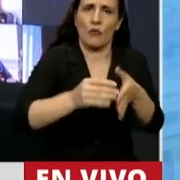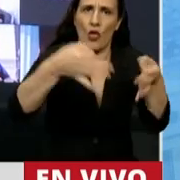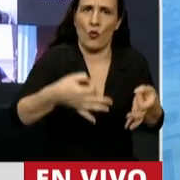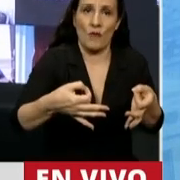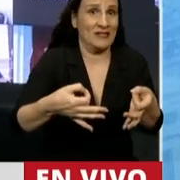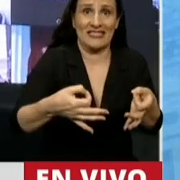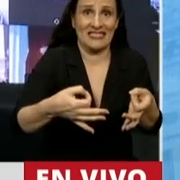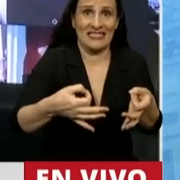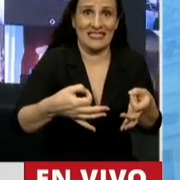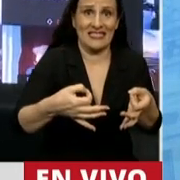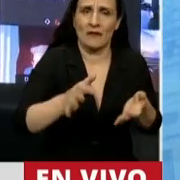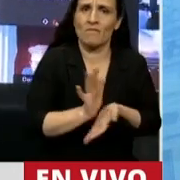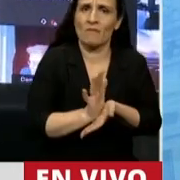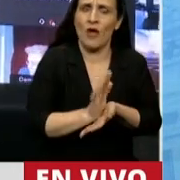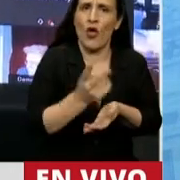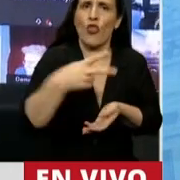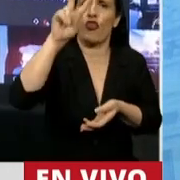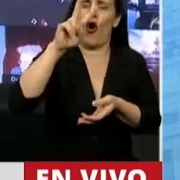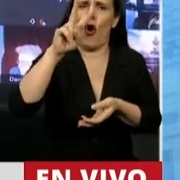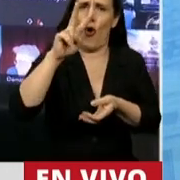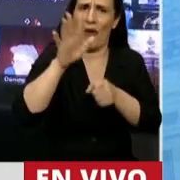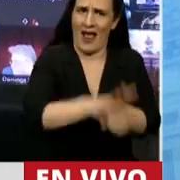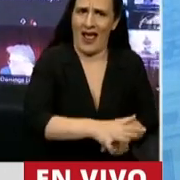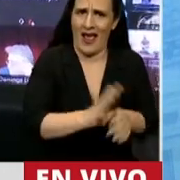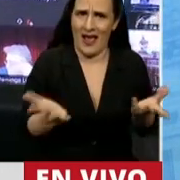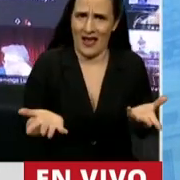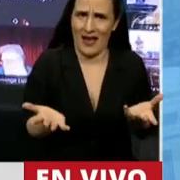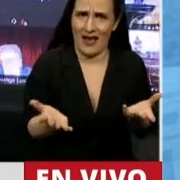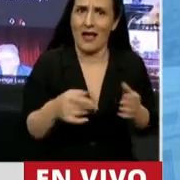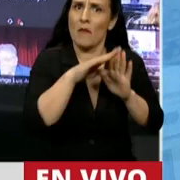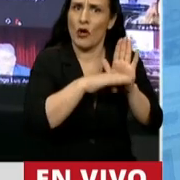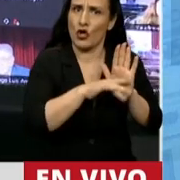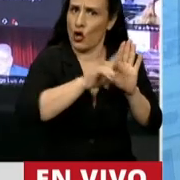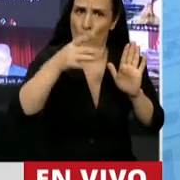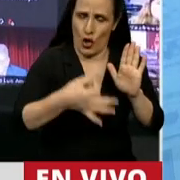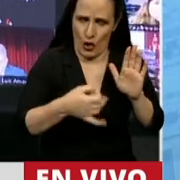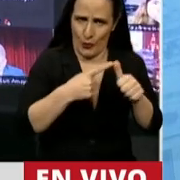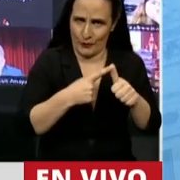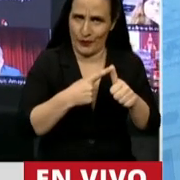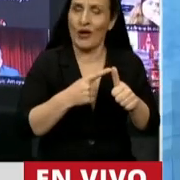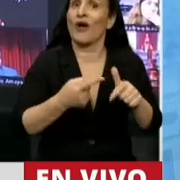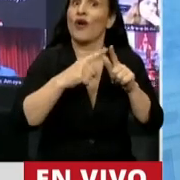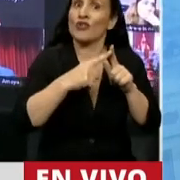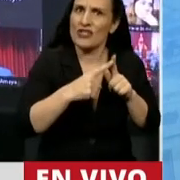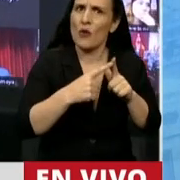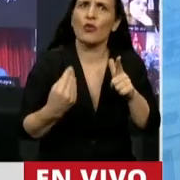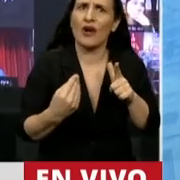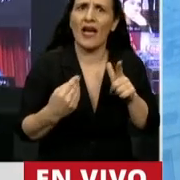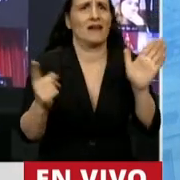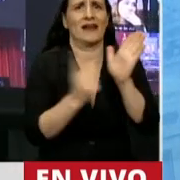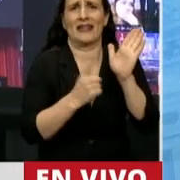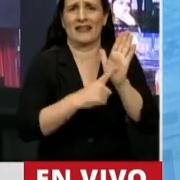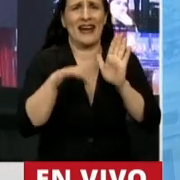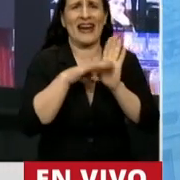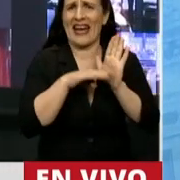Entonces se lo vulnera dos veces, lo vulnera porque no se cumple el protocolo, pero además se lo vulnera por una regla que siempre existió en este Congreso,